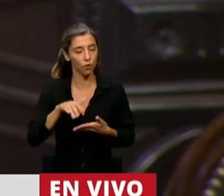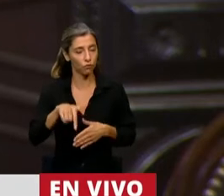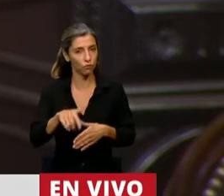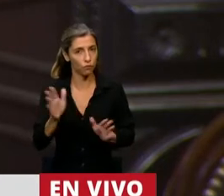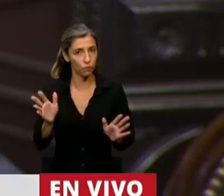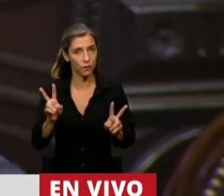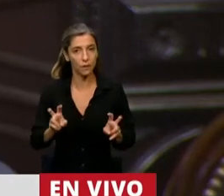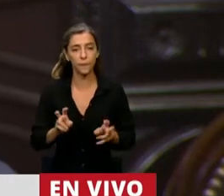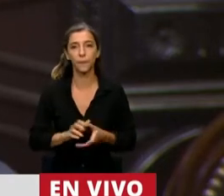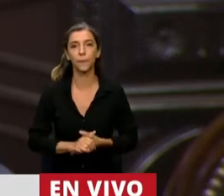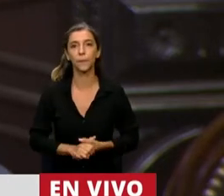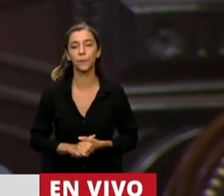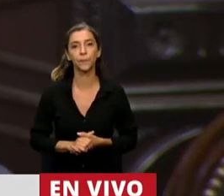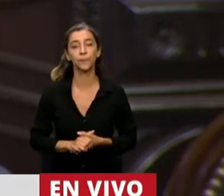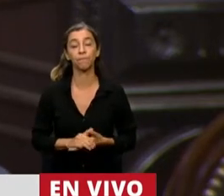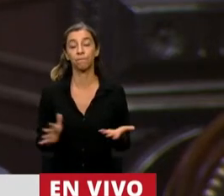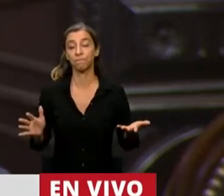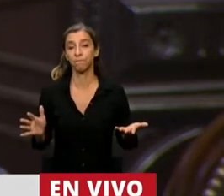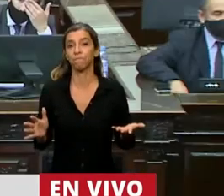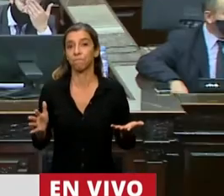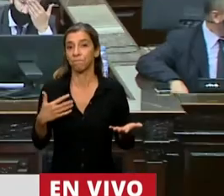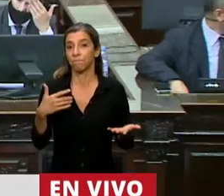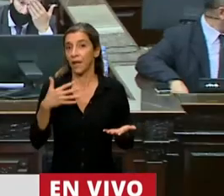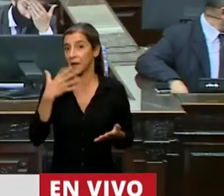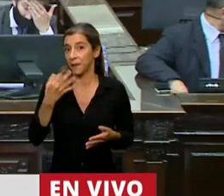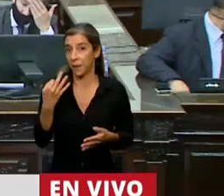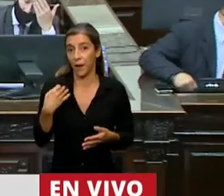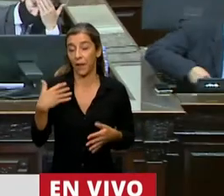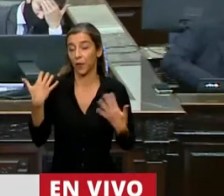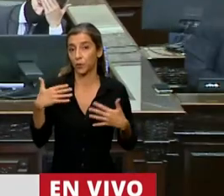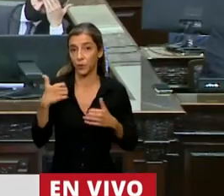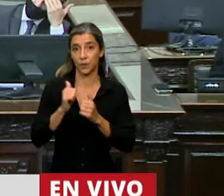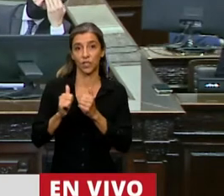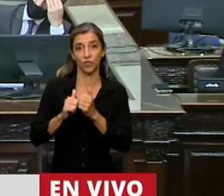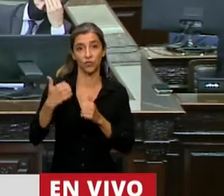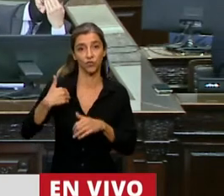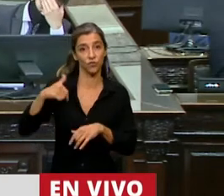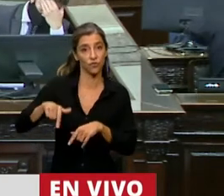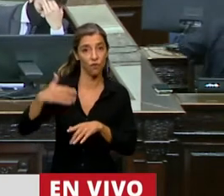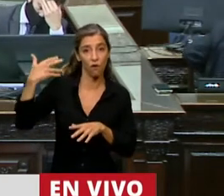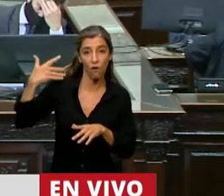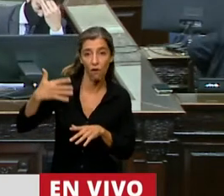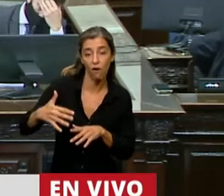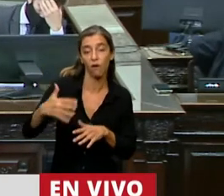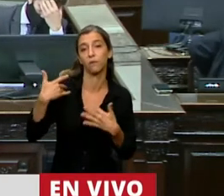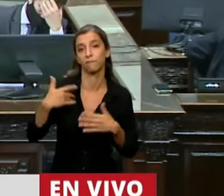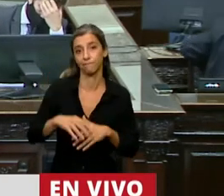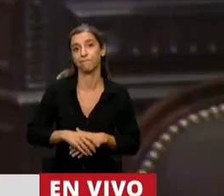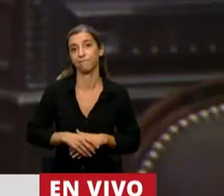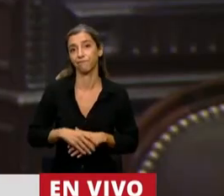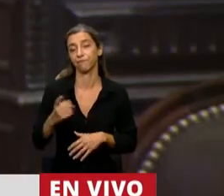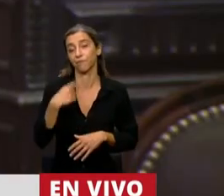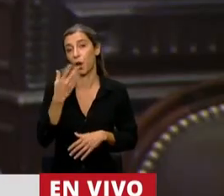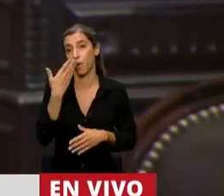Y la verdad que cuánta tinta ha corrido en las décadas de nuestra Argentina cuando se habla de la deuda externa.